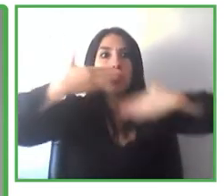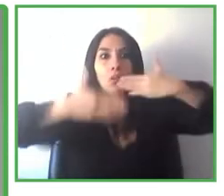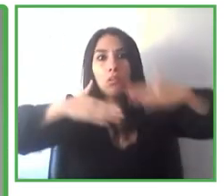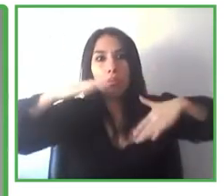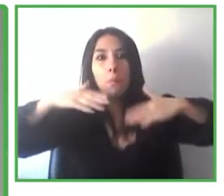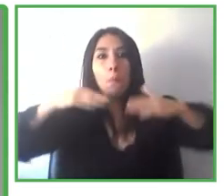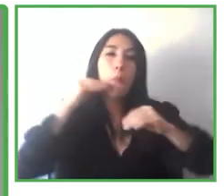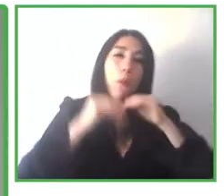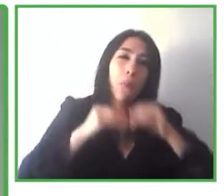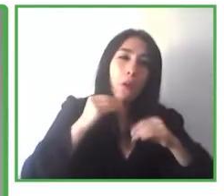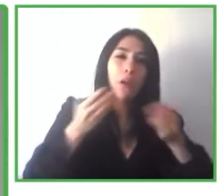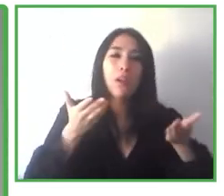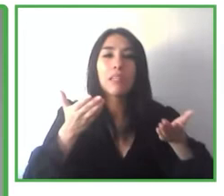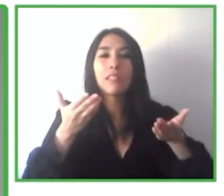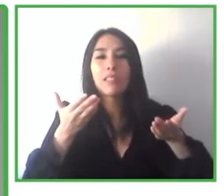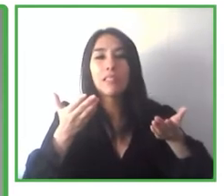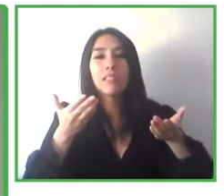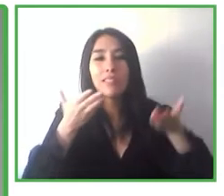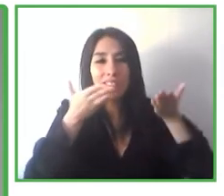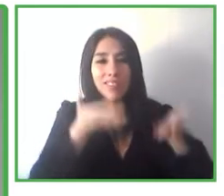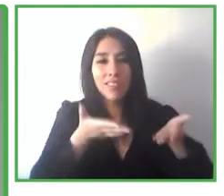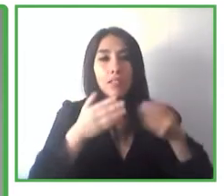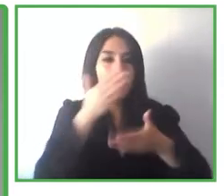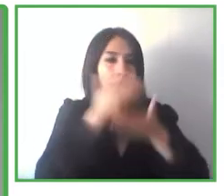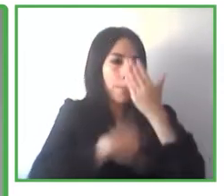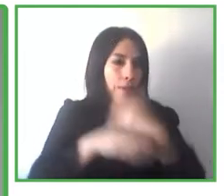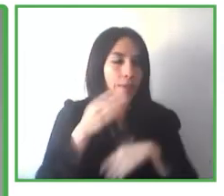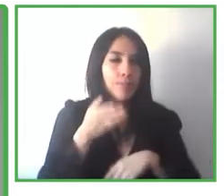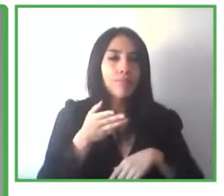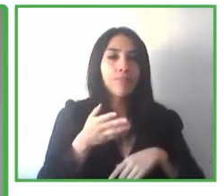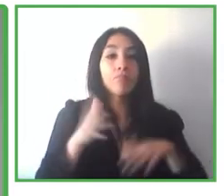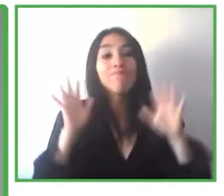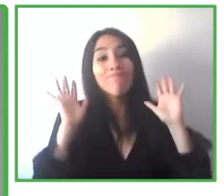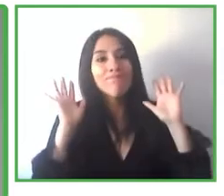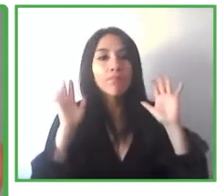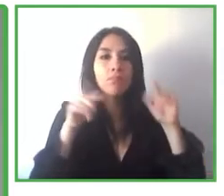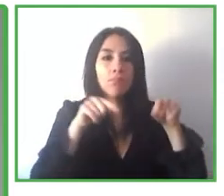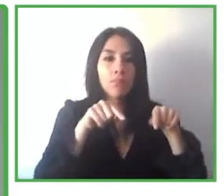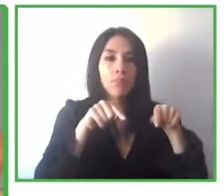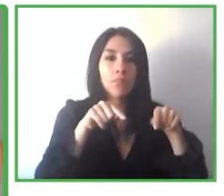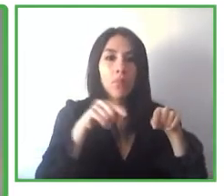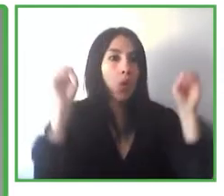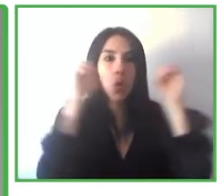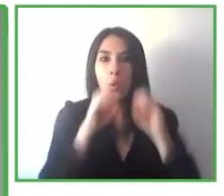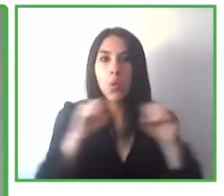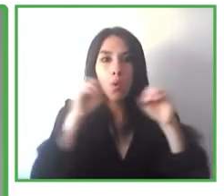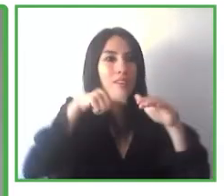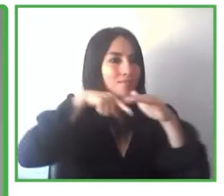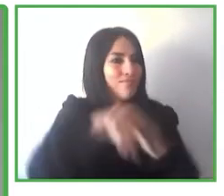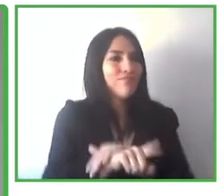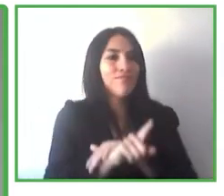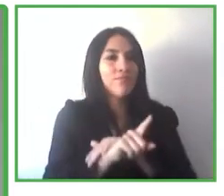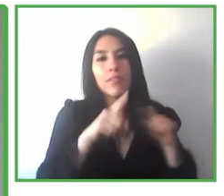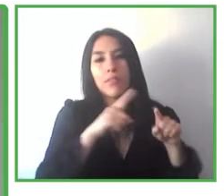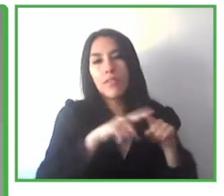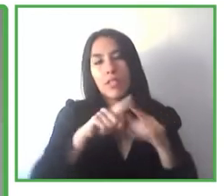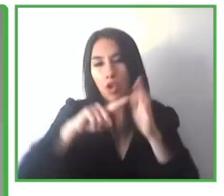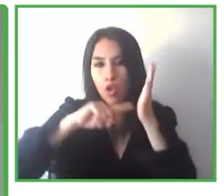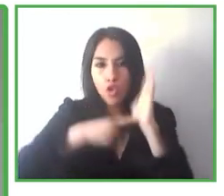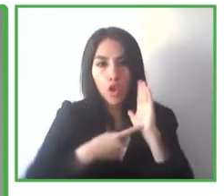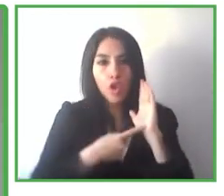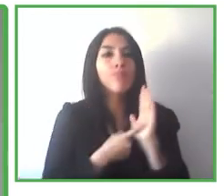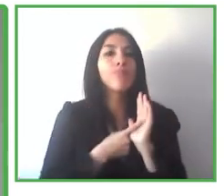con discapacidad puedan no tener acceso a determinadas tecnologías que sabemos que van a surgir, ya están surgiendo ahora con el COVID.